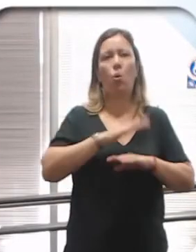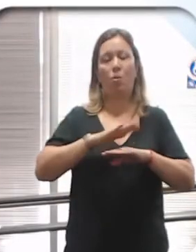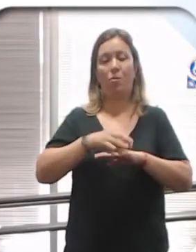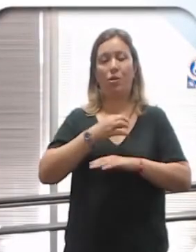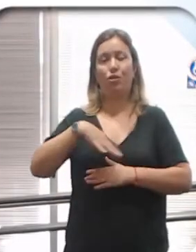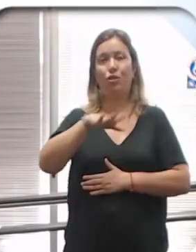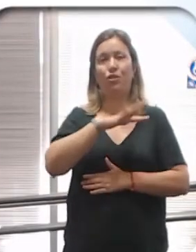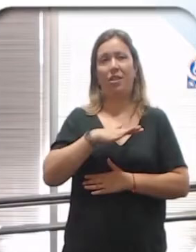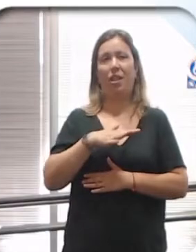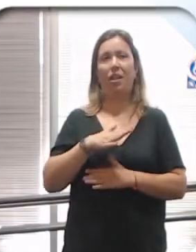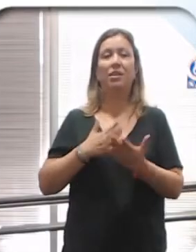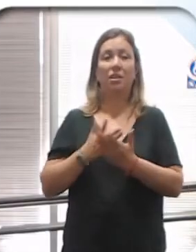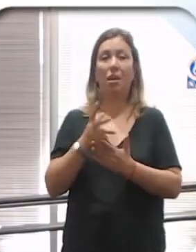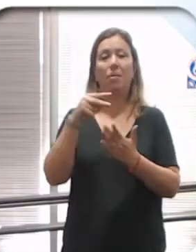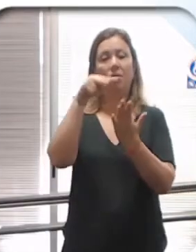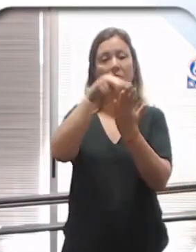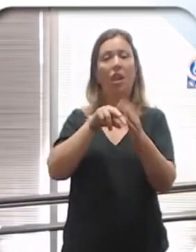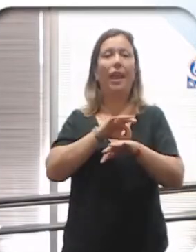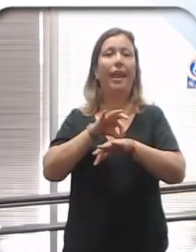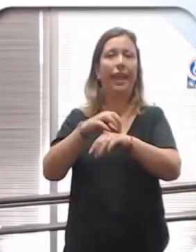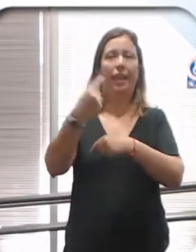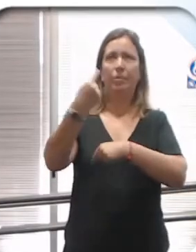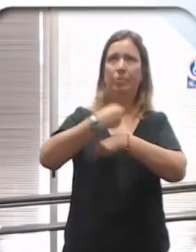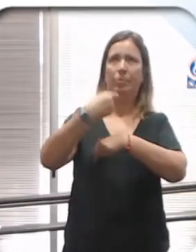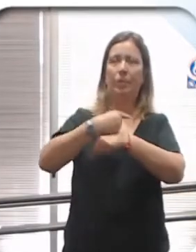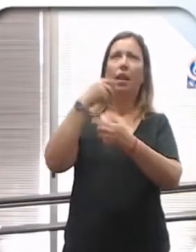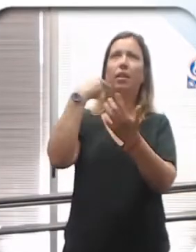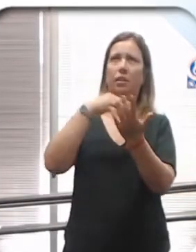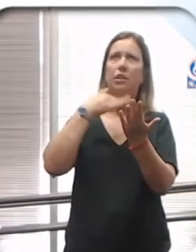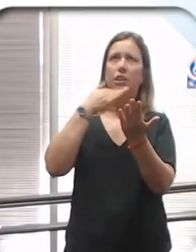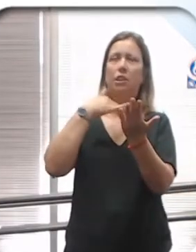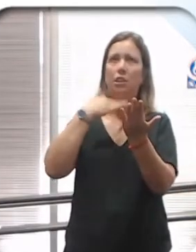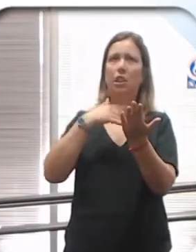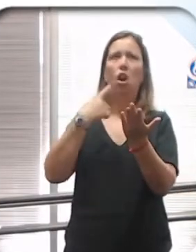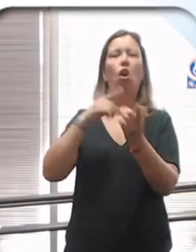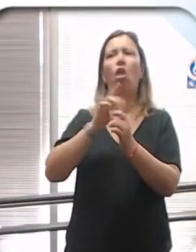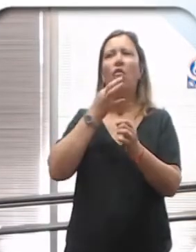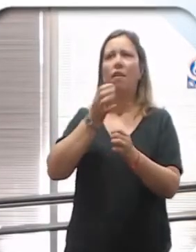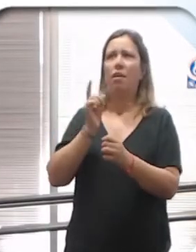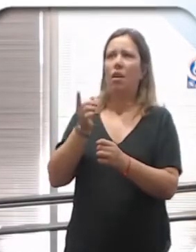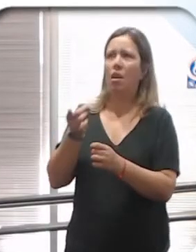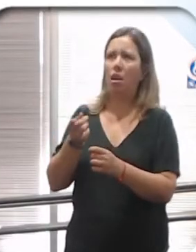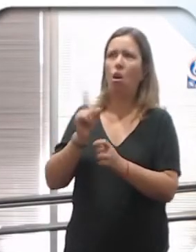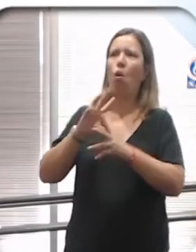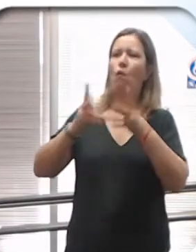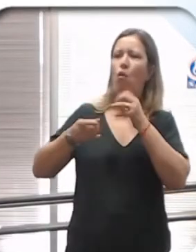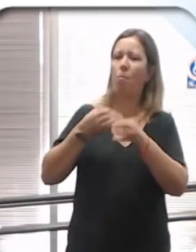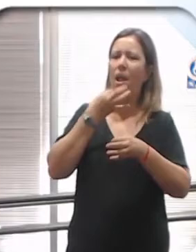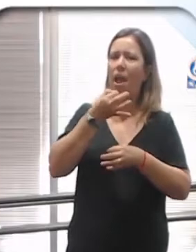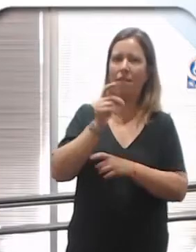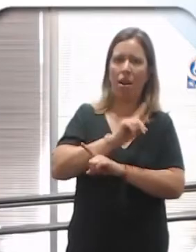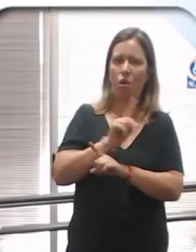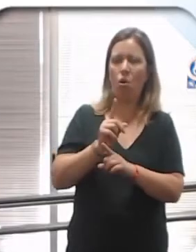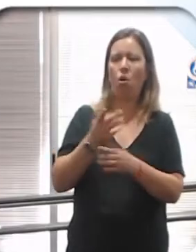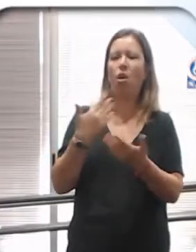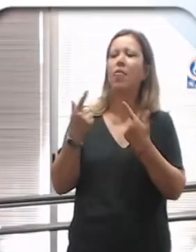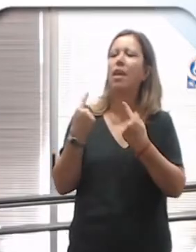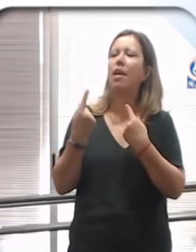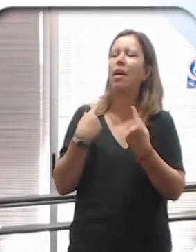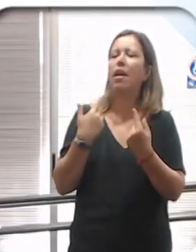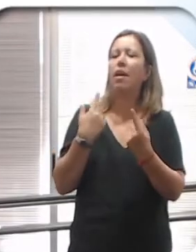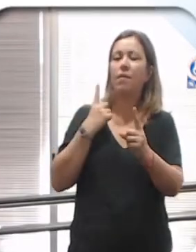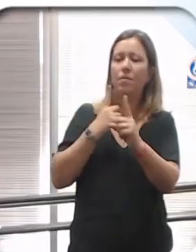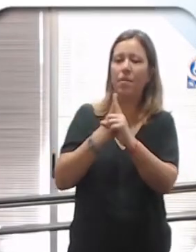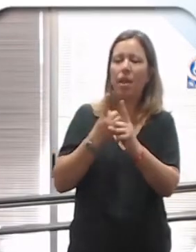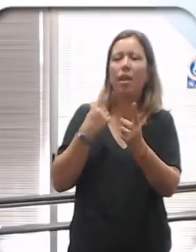mismos. Porque por más guías que nos impongan y nos digan, no tenés que hablarle de tal manera. O tenés que tratar